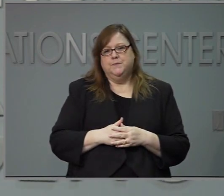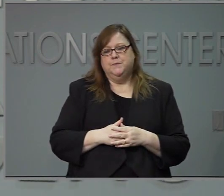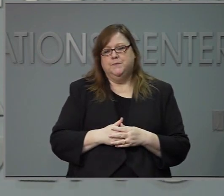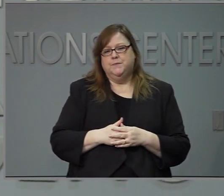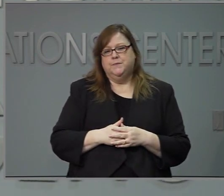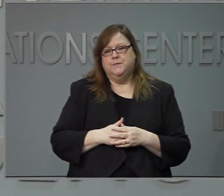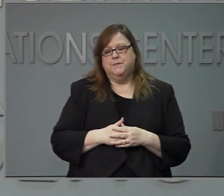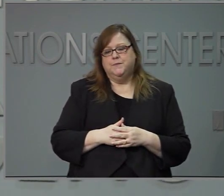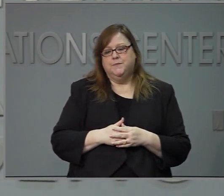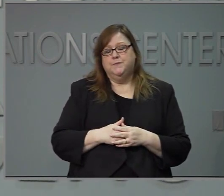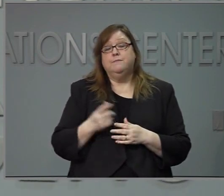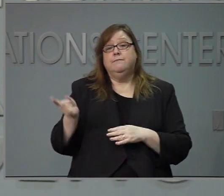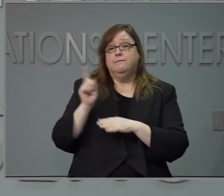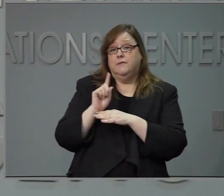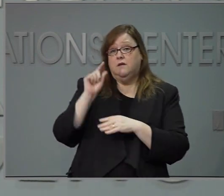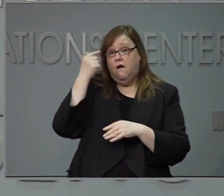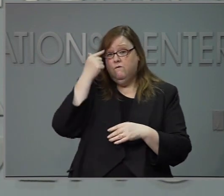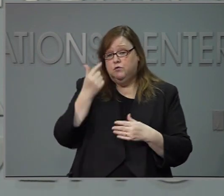La siguiente por favor.